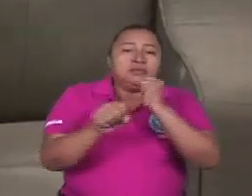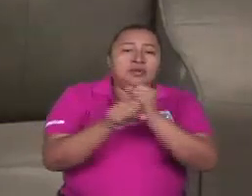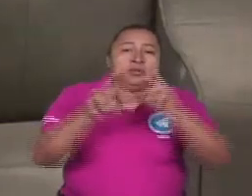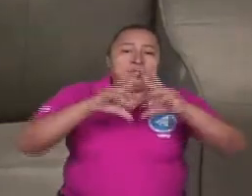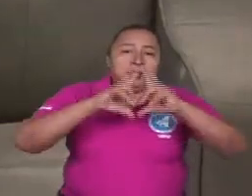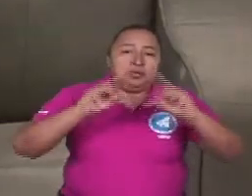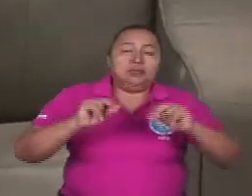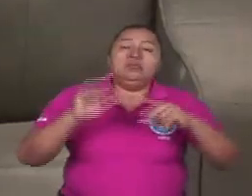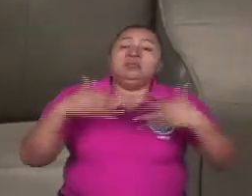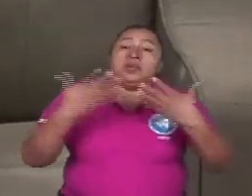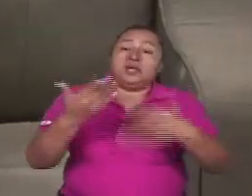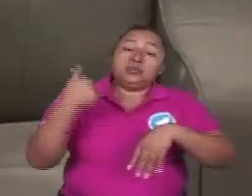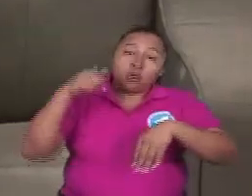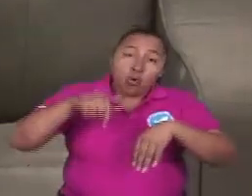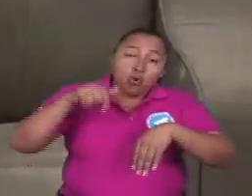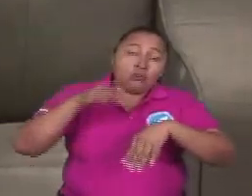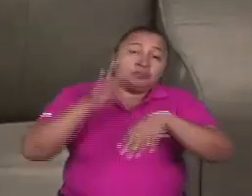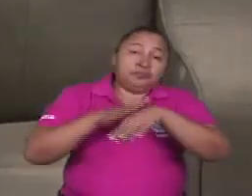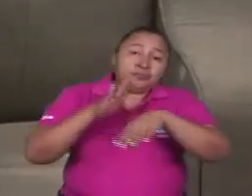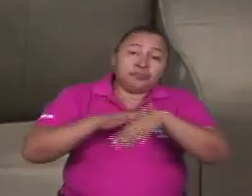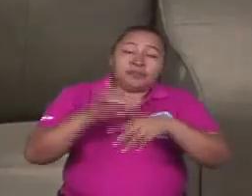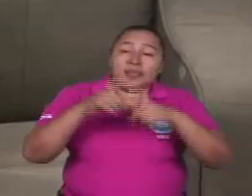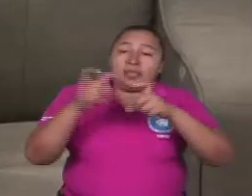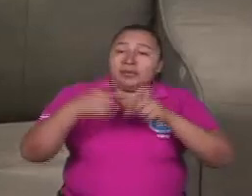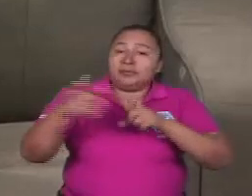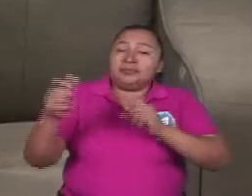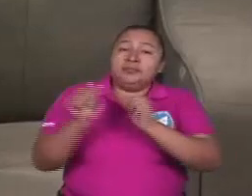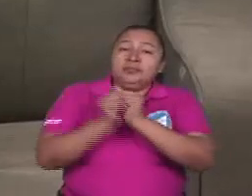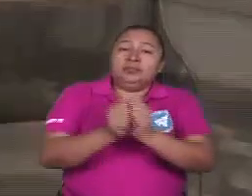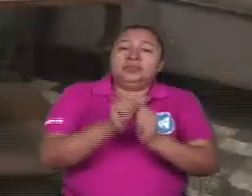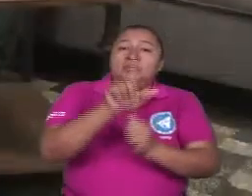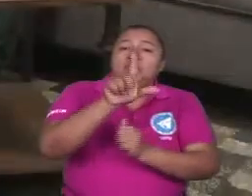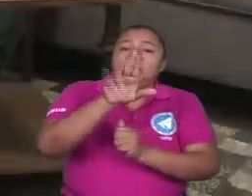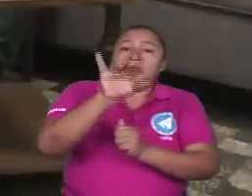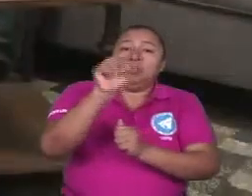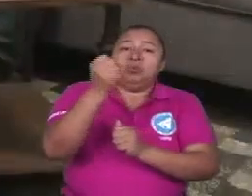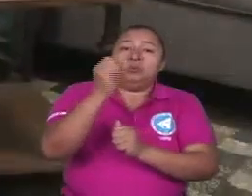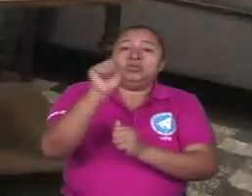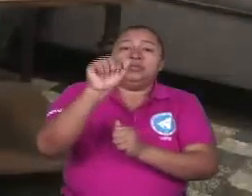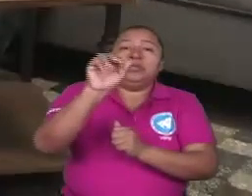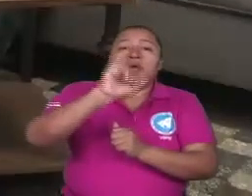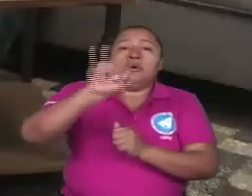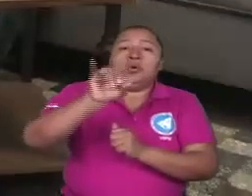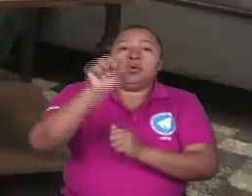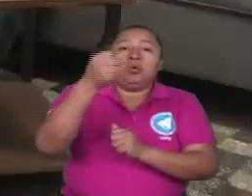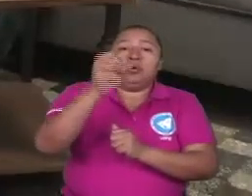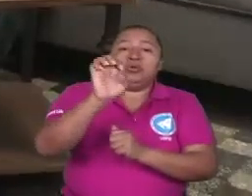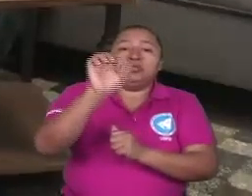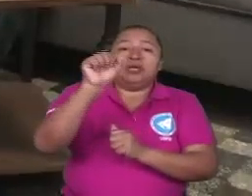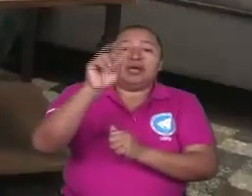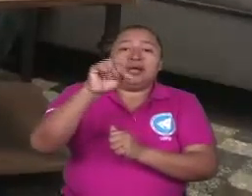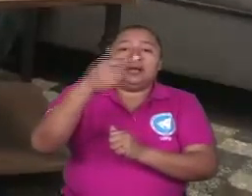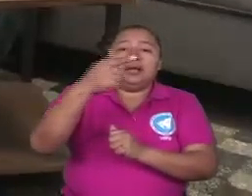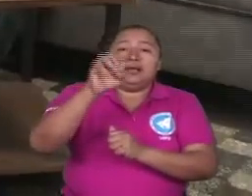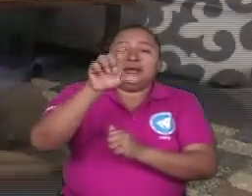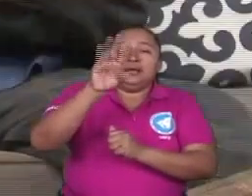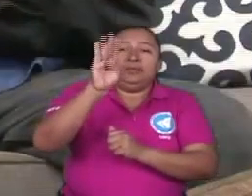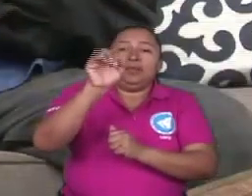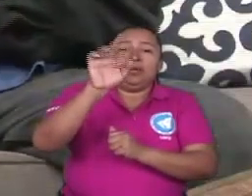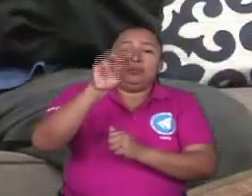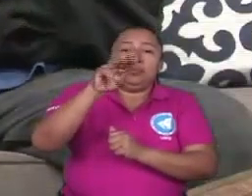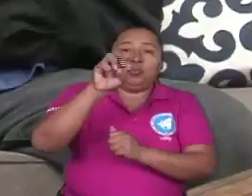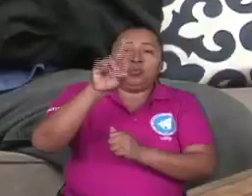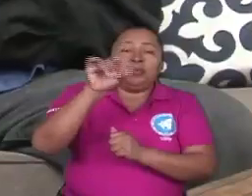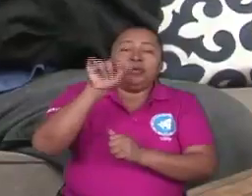y para ello hoy nuestro programa cuenta con la presencia del compañero Luis Ángel Bermúdez, José Ángel Bermúdez, quien es Secretario Ejecutivo